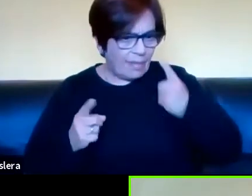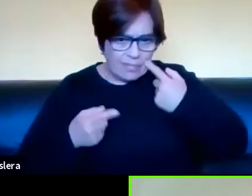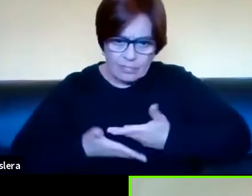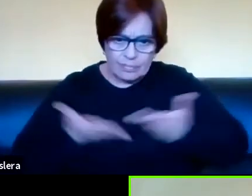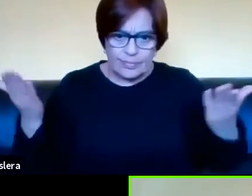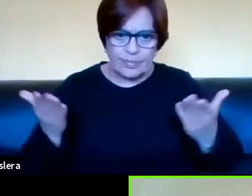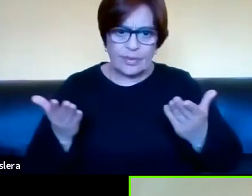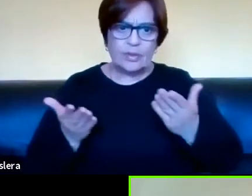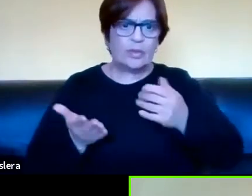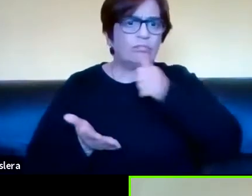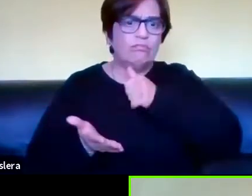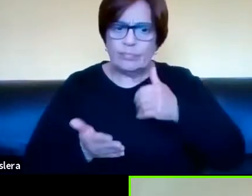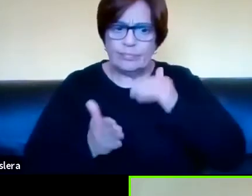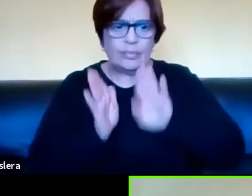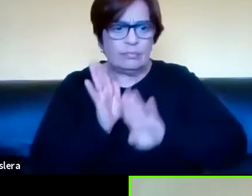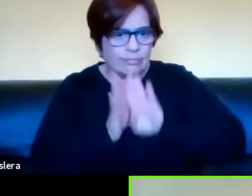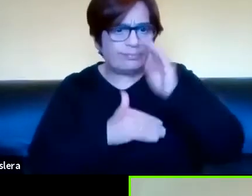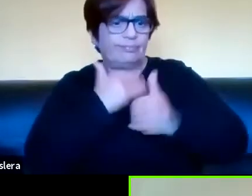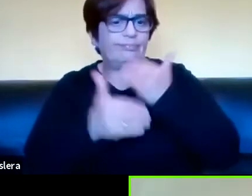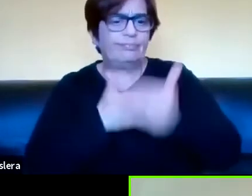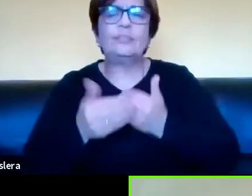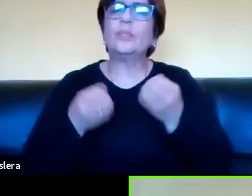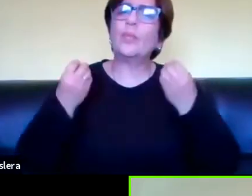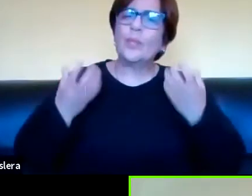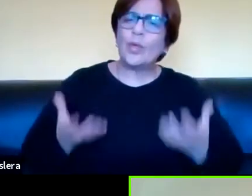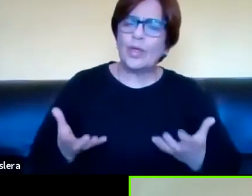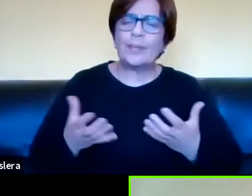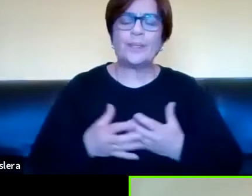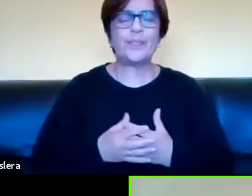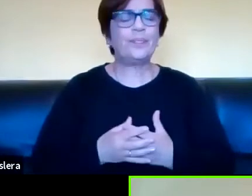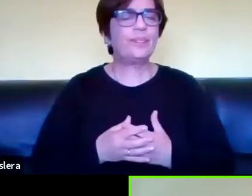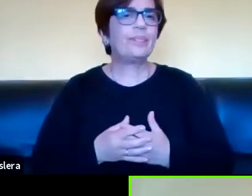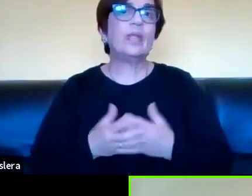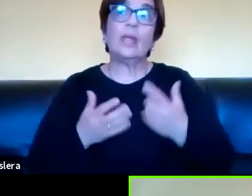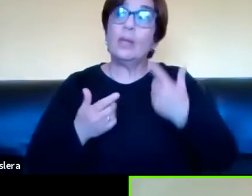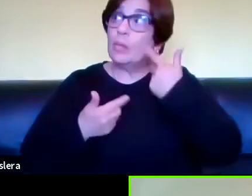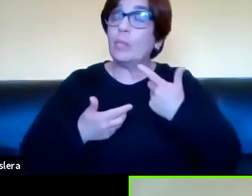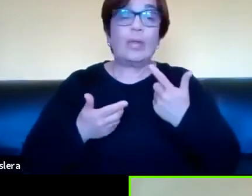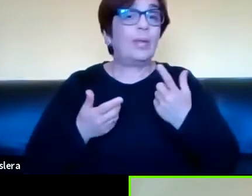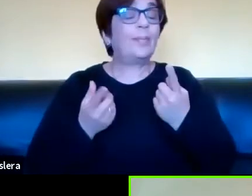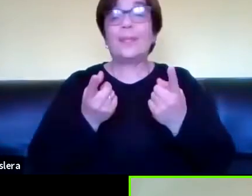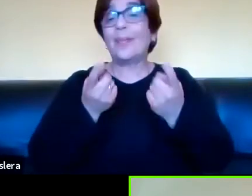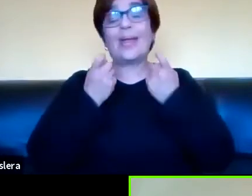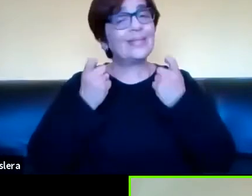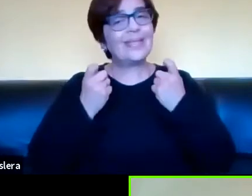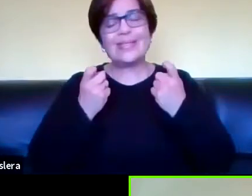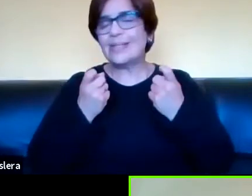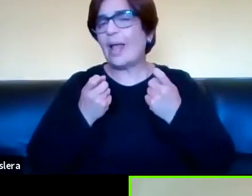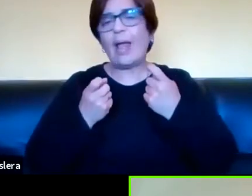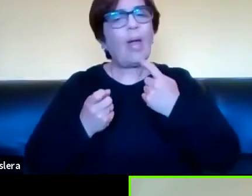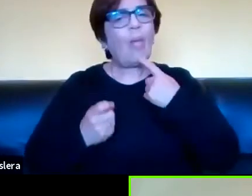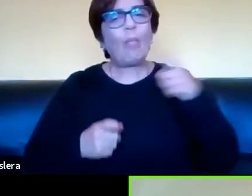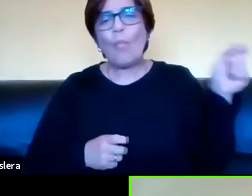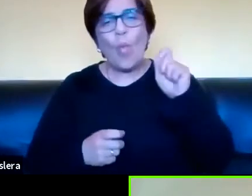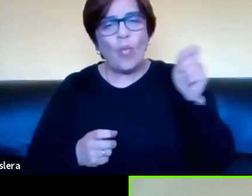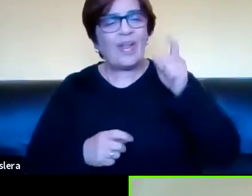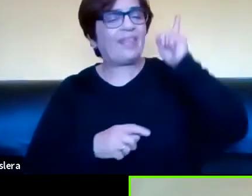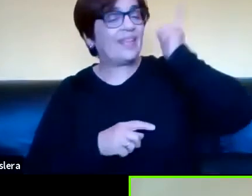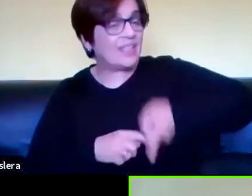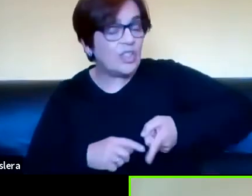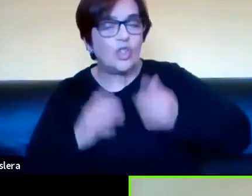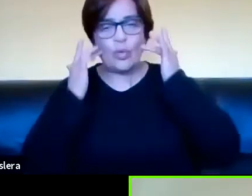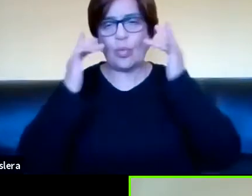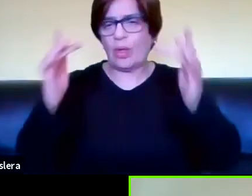desarrollarse, porque creo que tienen que dar luz a las políticas públicas, básicamente